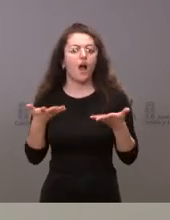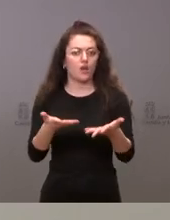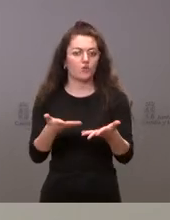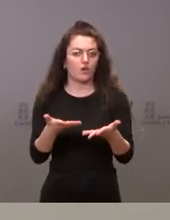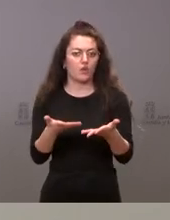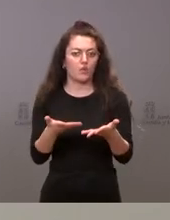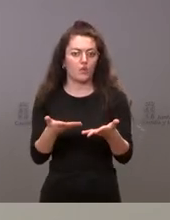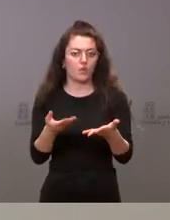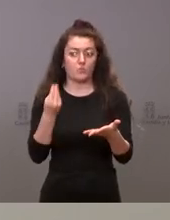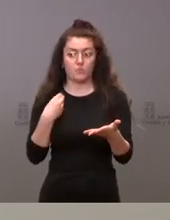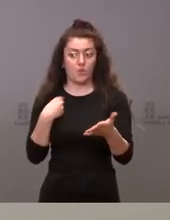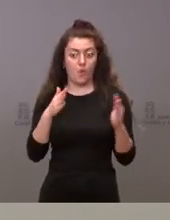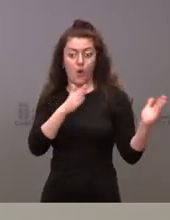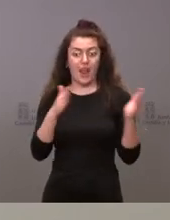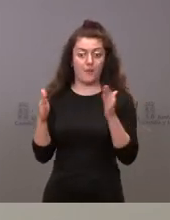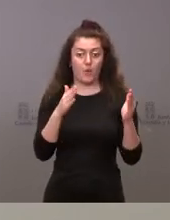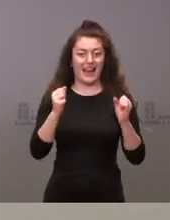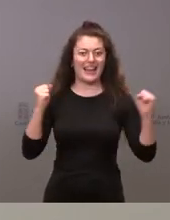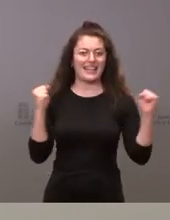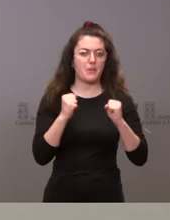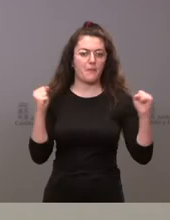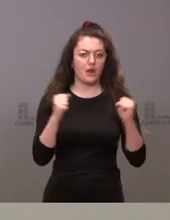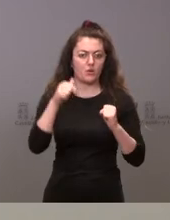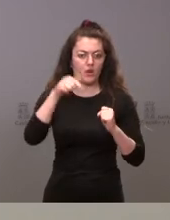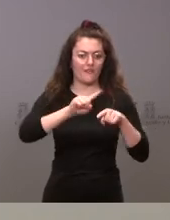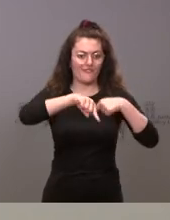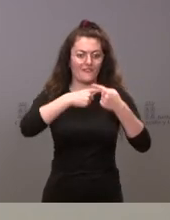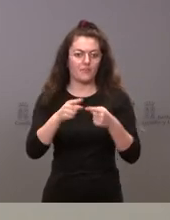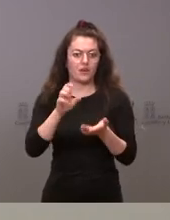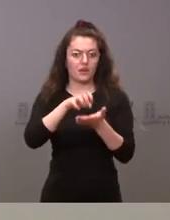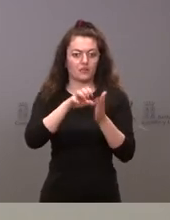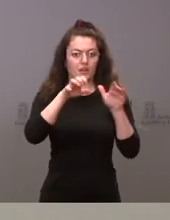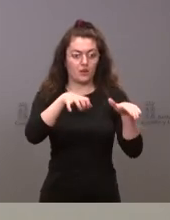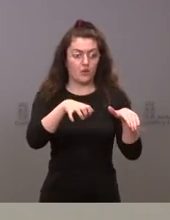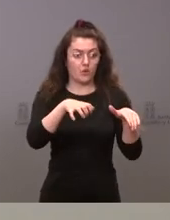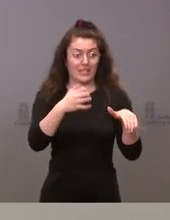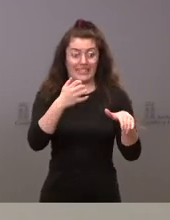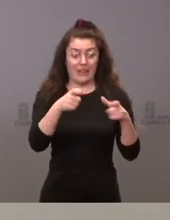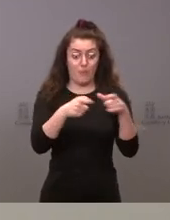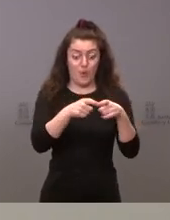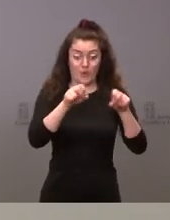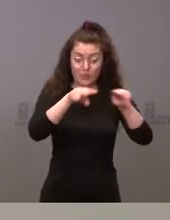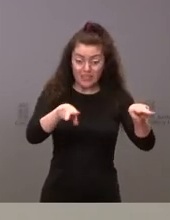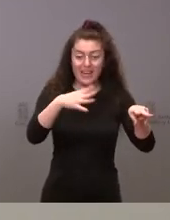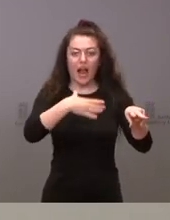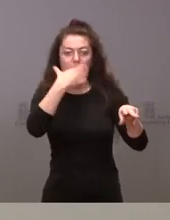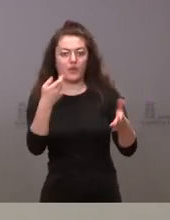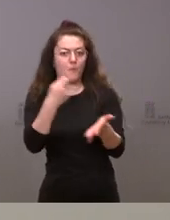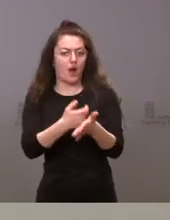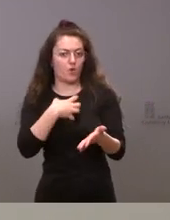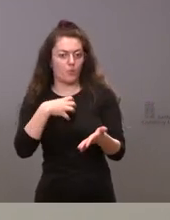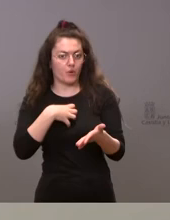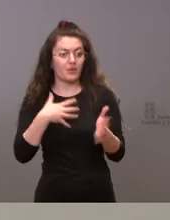el invierno para muchas familias de Castilla y León que en otras circunstancias no hubieran podido encender su calefacción y por tanto es ese